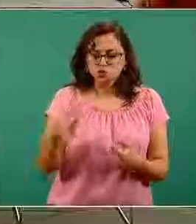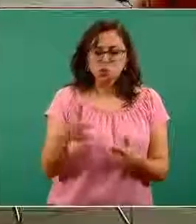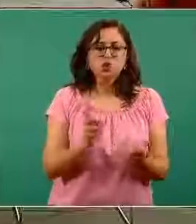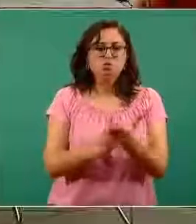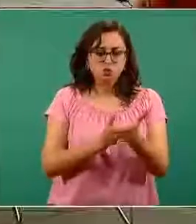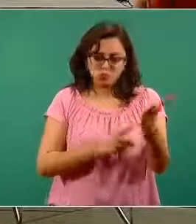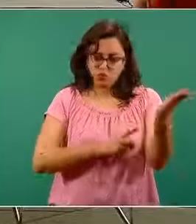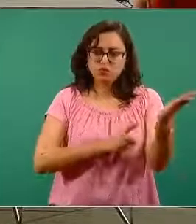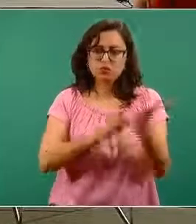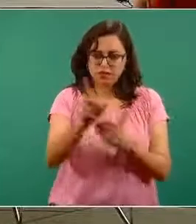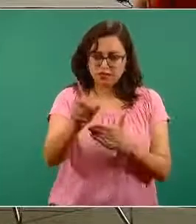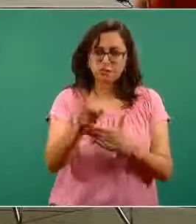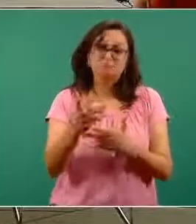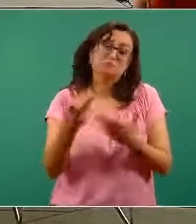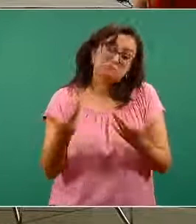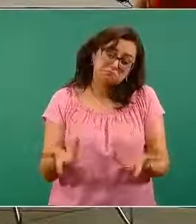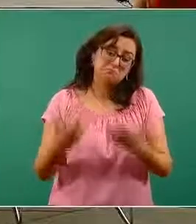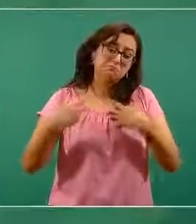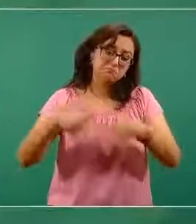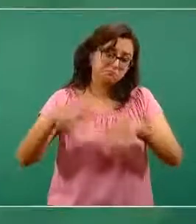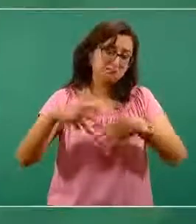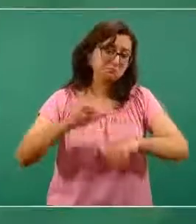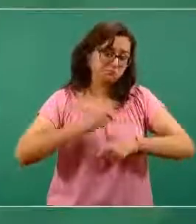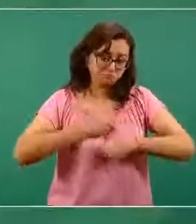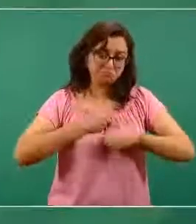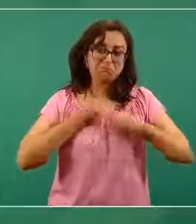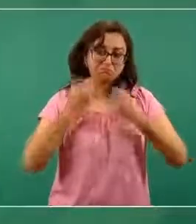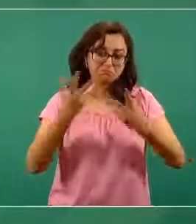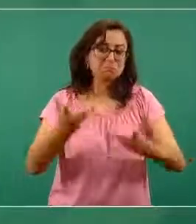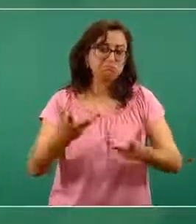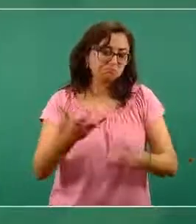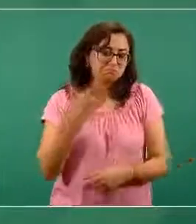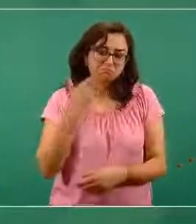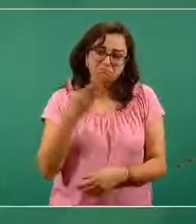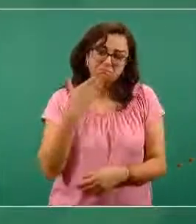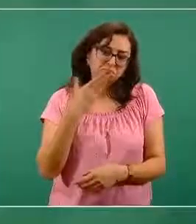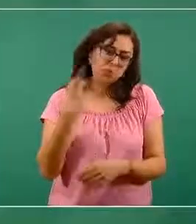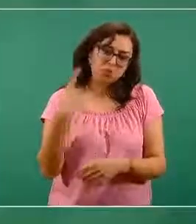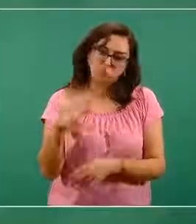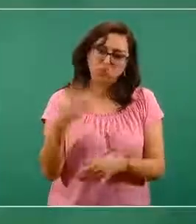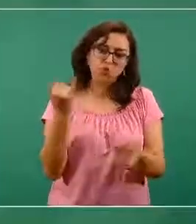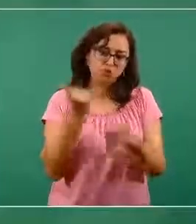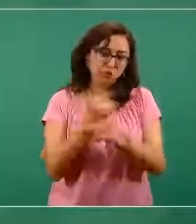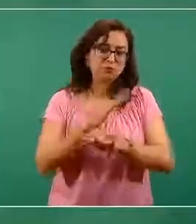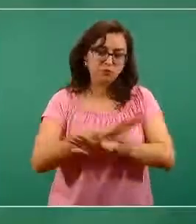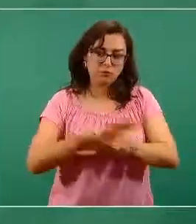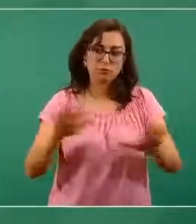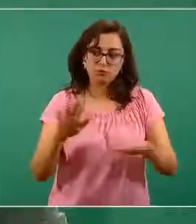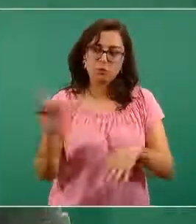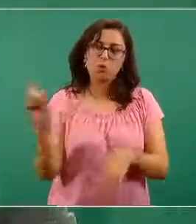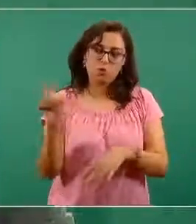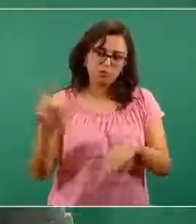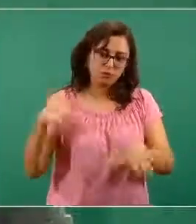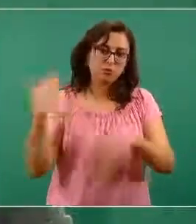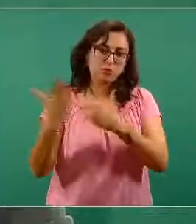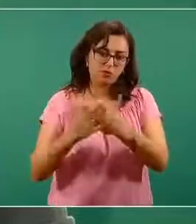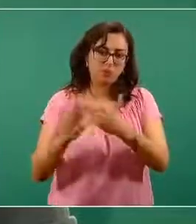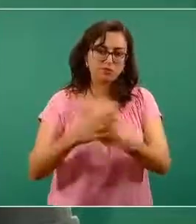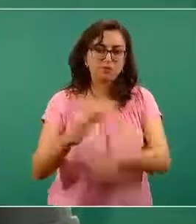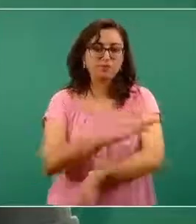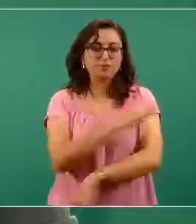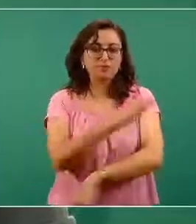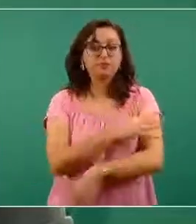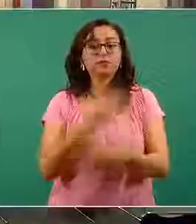a manifestarse y a exigir de la información de cuándo se les va a aplicar su vacuna.